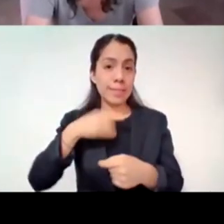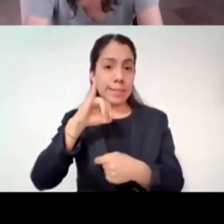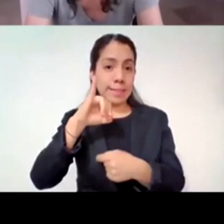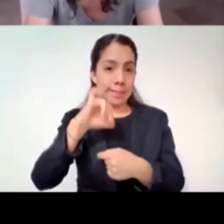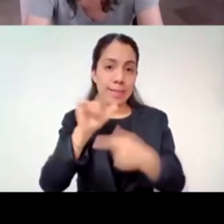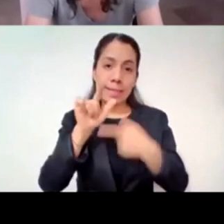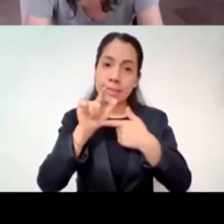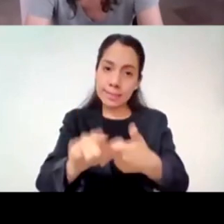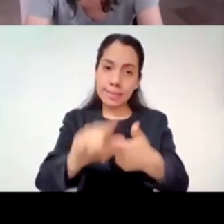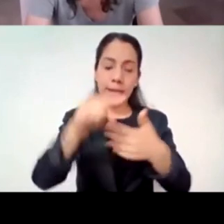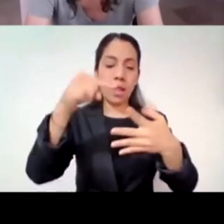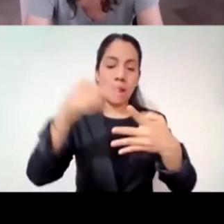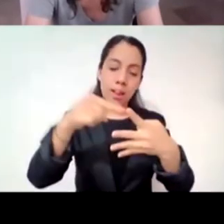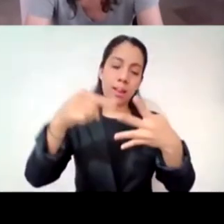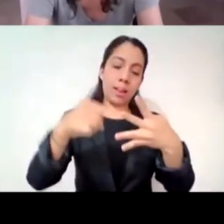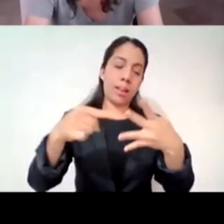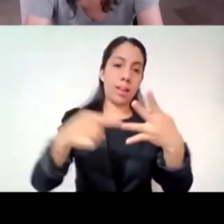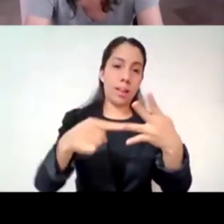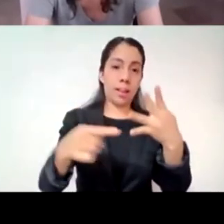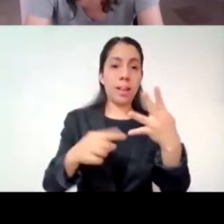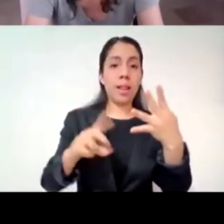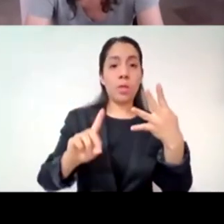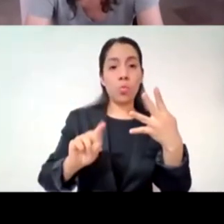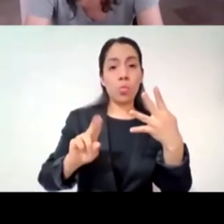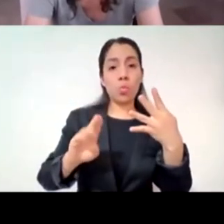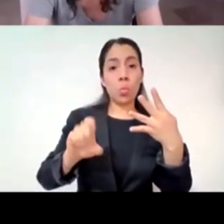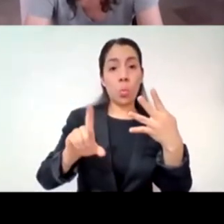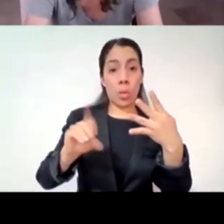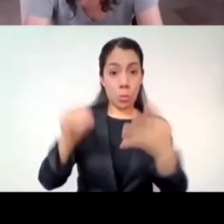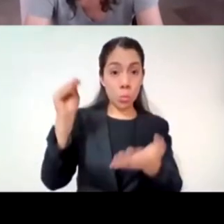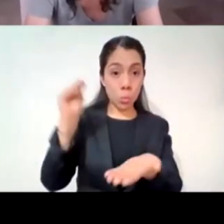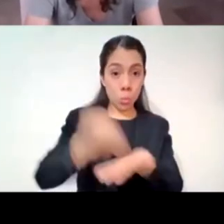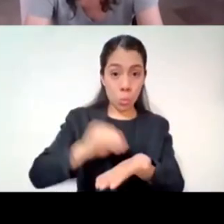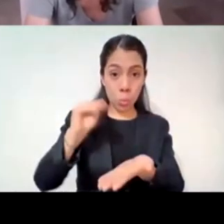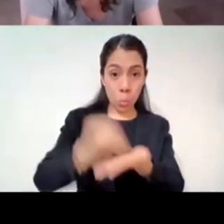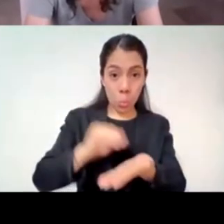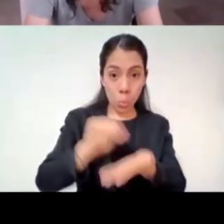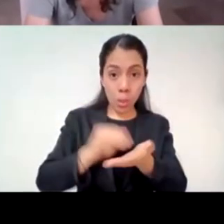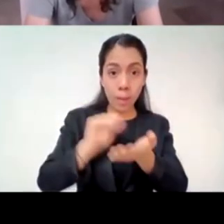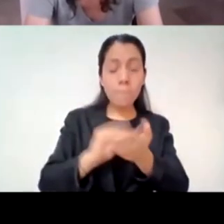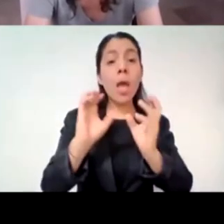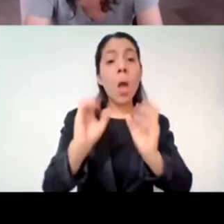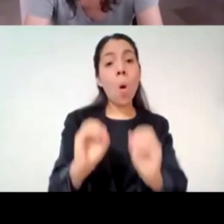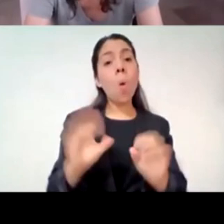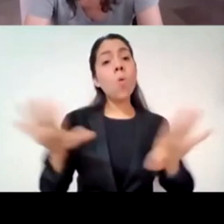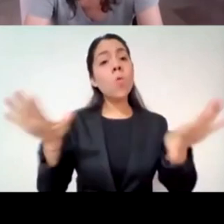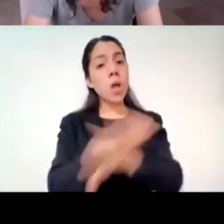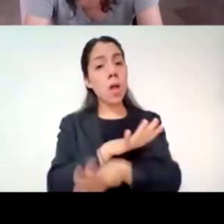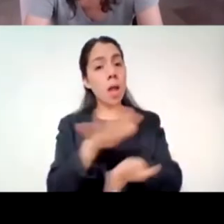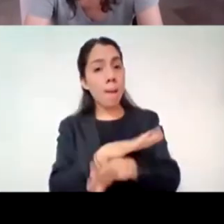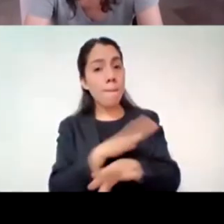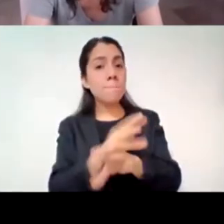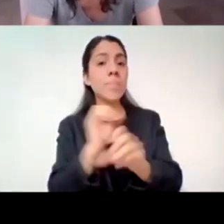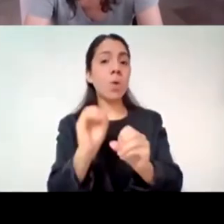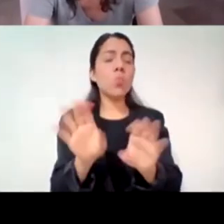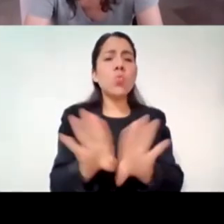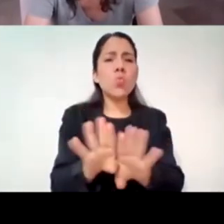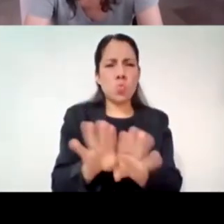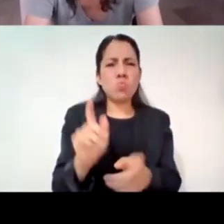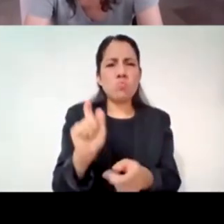son inválidas, ayudan o no ayudan, ahí me interesa mucho tu opinión Reina y la de todos,